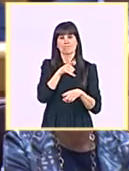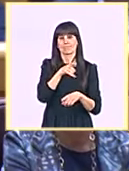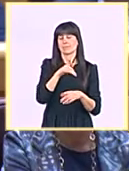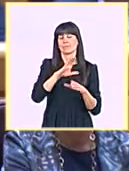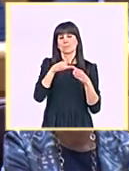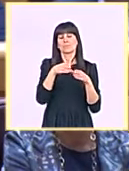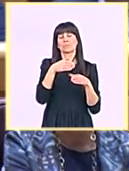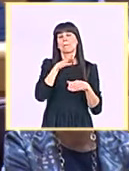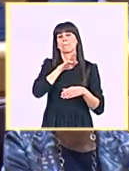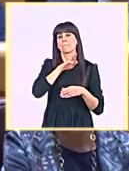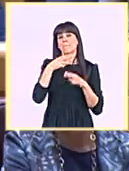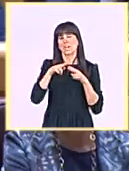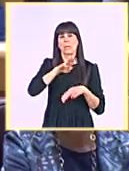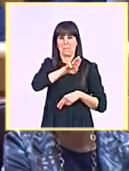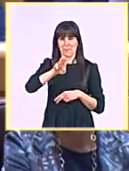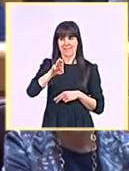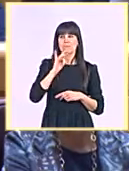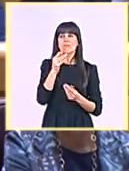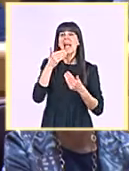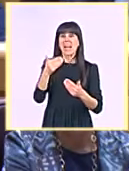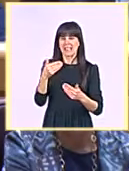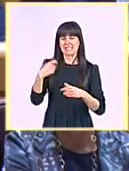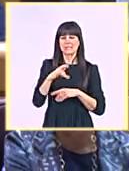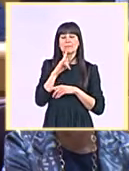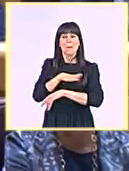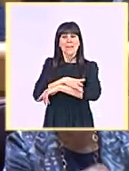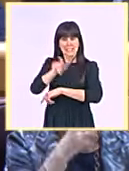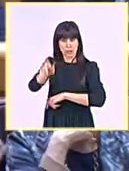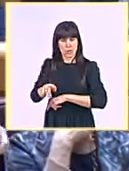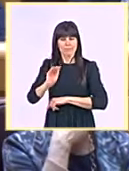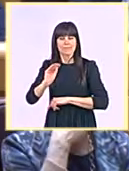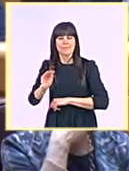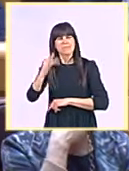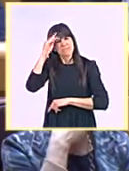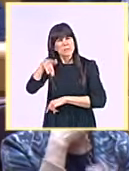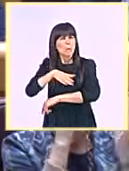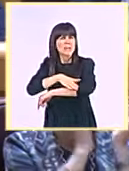Señor ministro, ¿cree que su ministerio está actuando con transparencia? Muchas gracias.